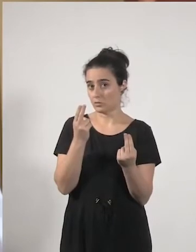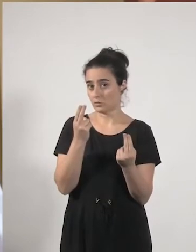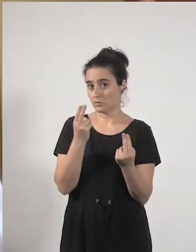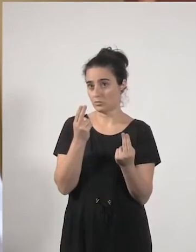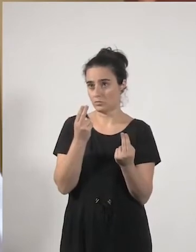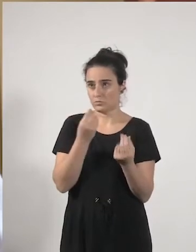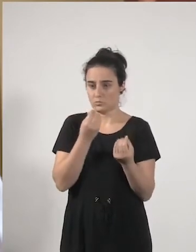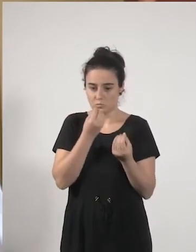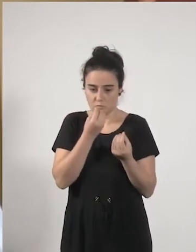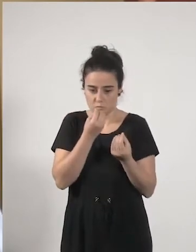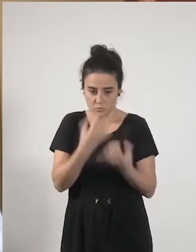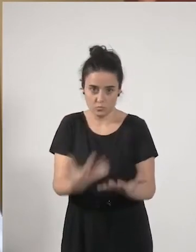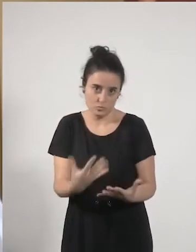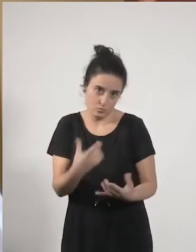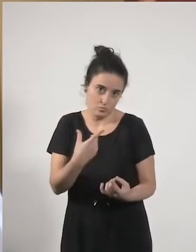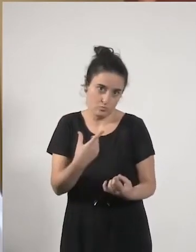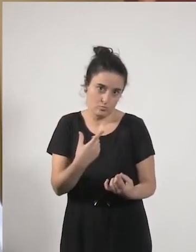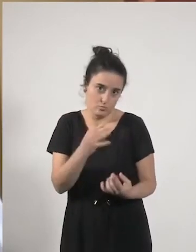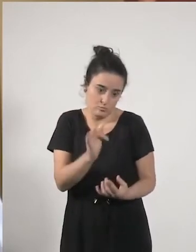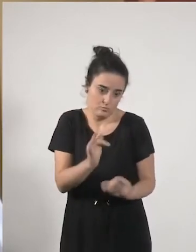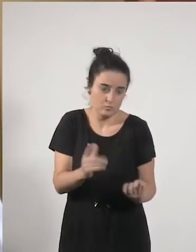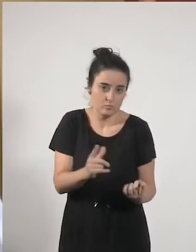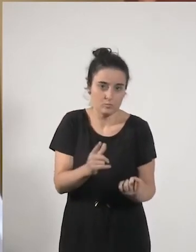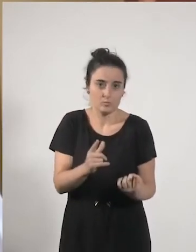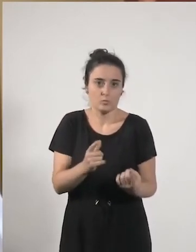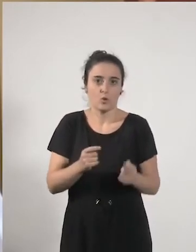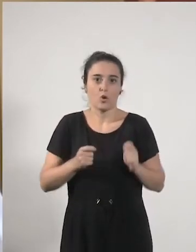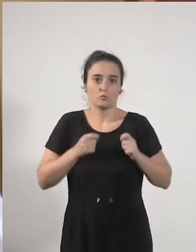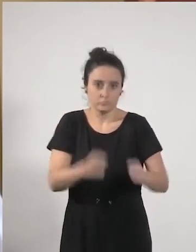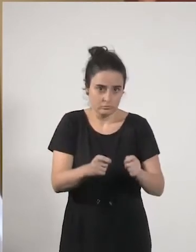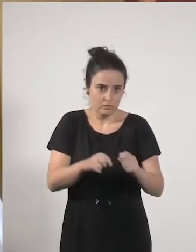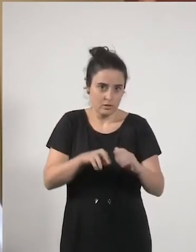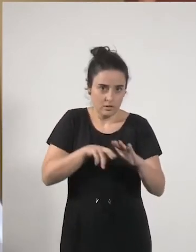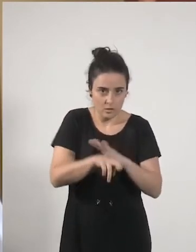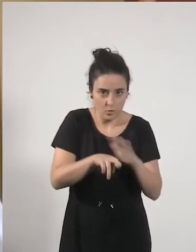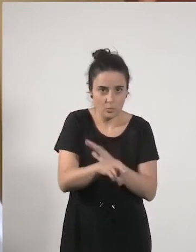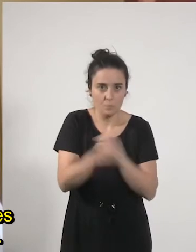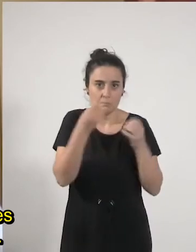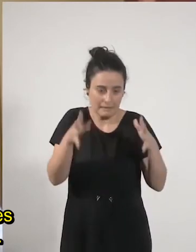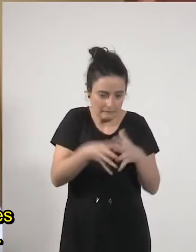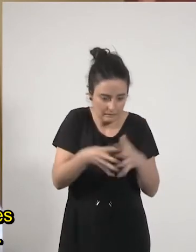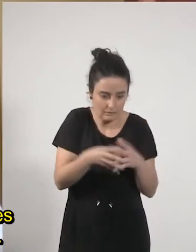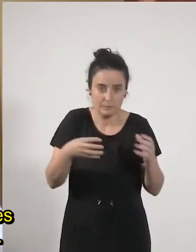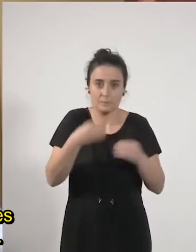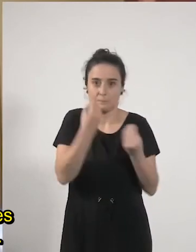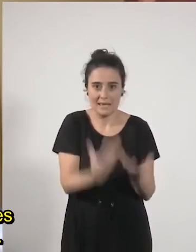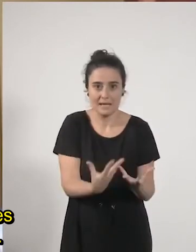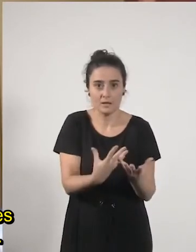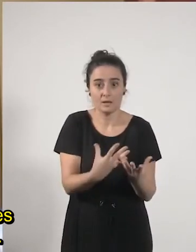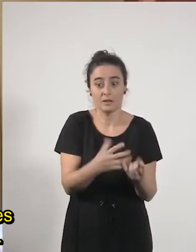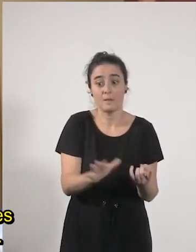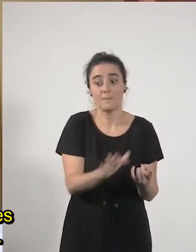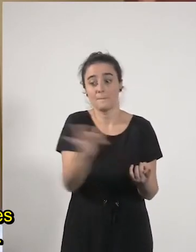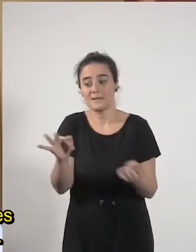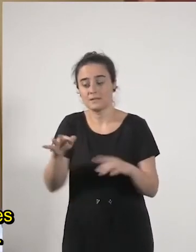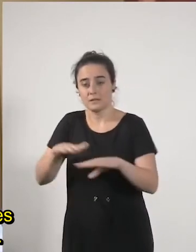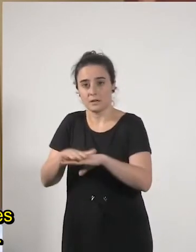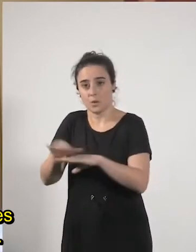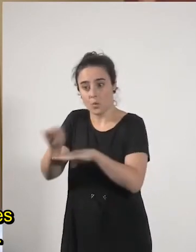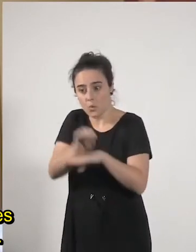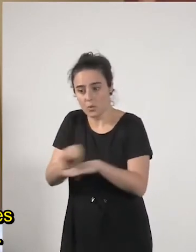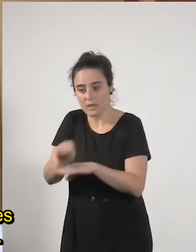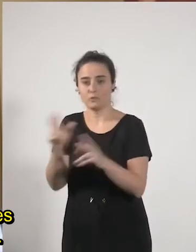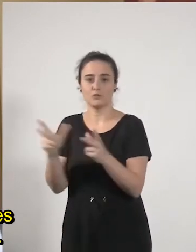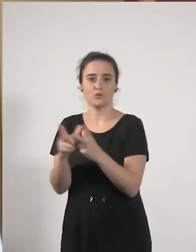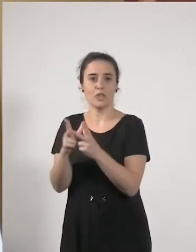saludables bien dotados bien articulados con esas redes de cuidado sociales o redes de